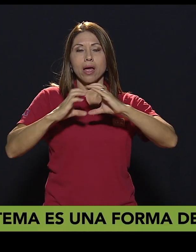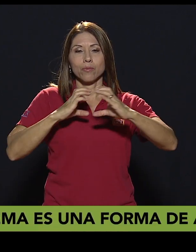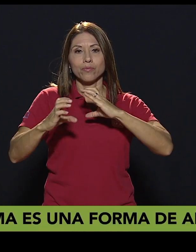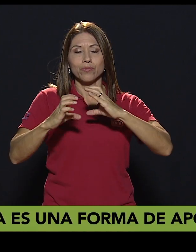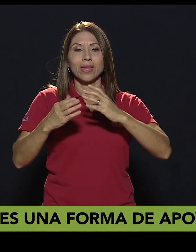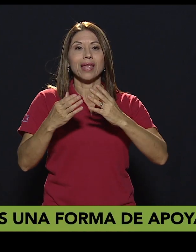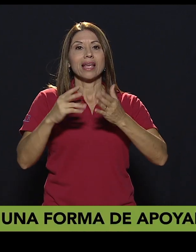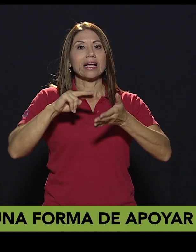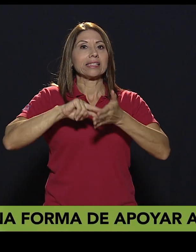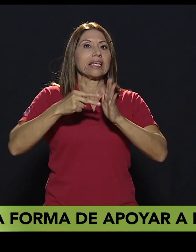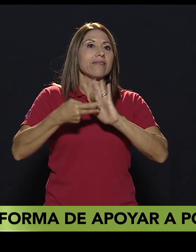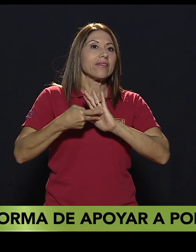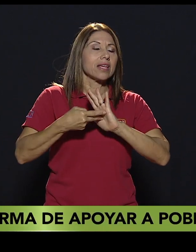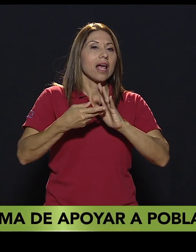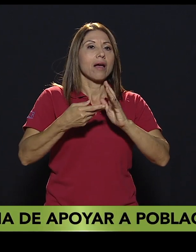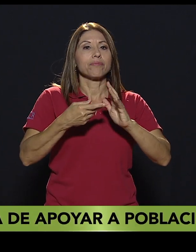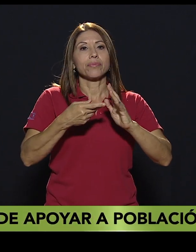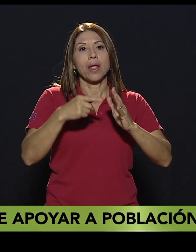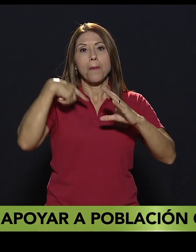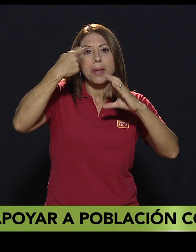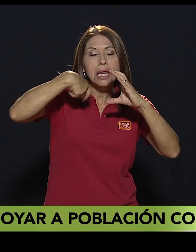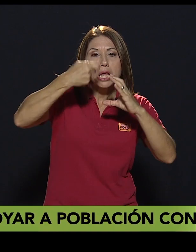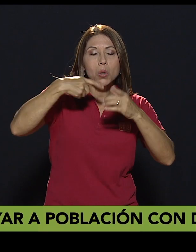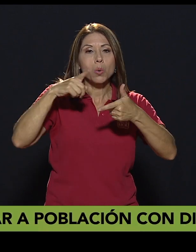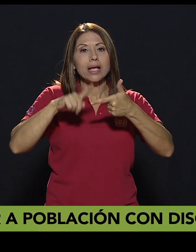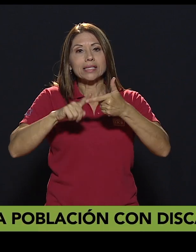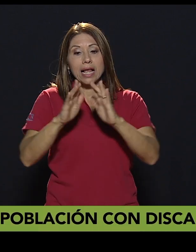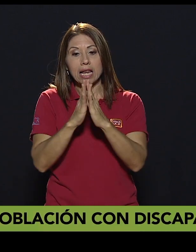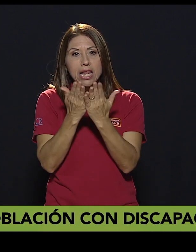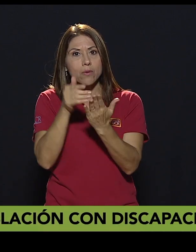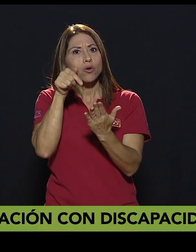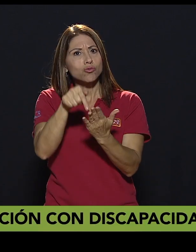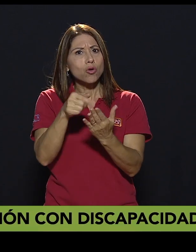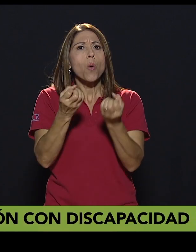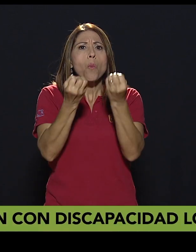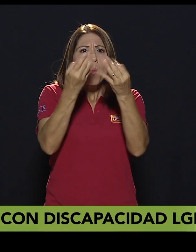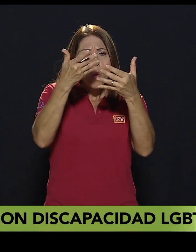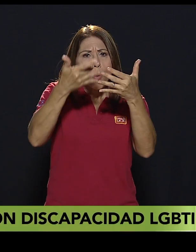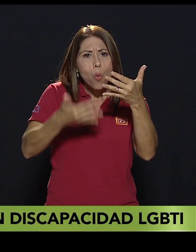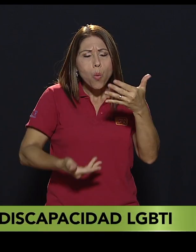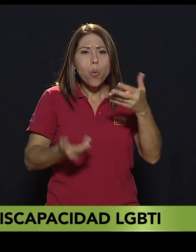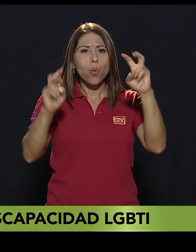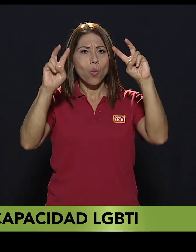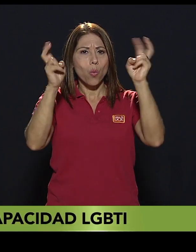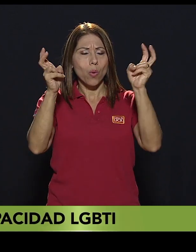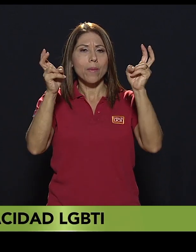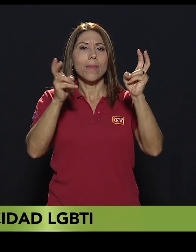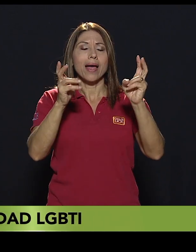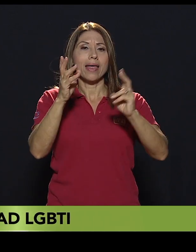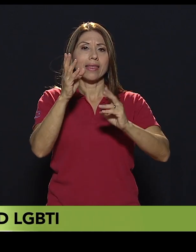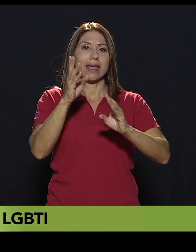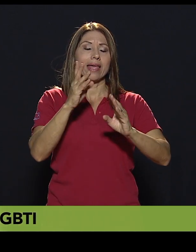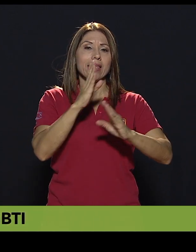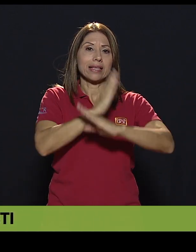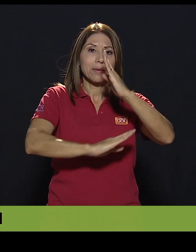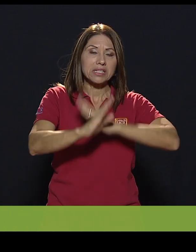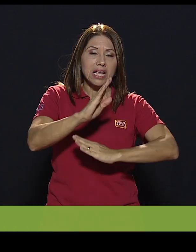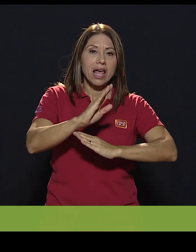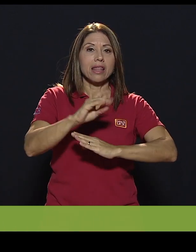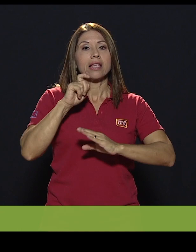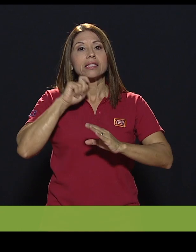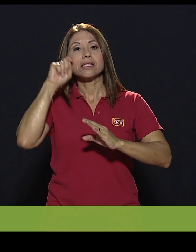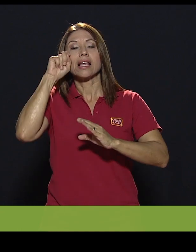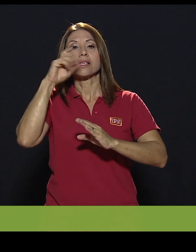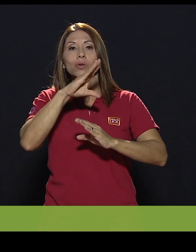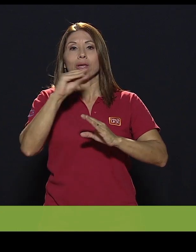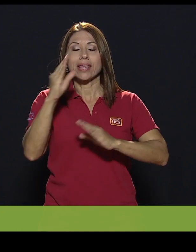eso quiere decir películas, libros, existen bastantes que tocan el tema de la discapacidad, del sexo y la discapacidad o de la